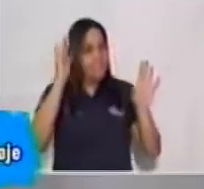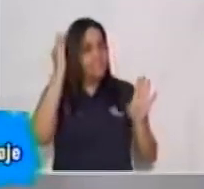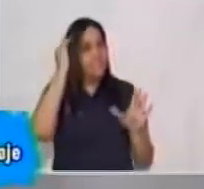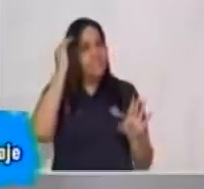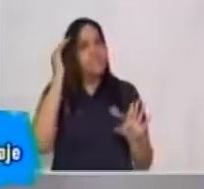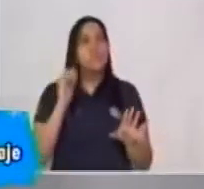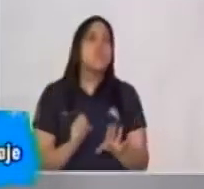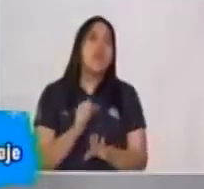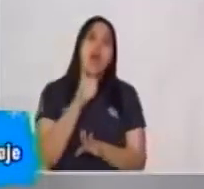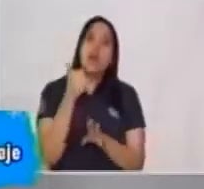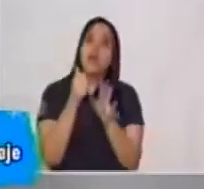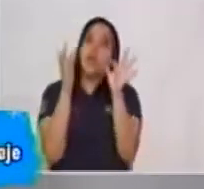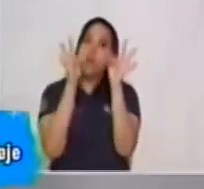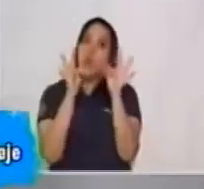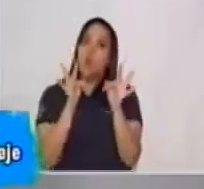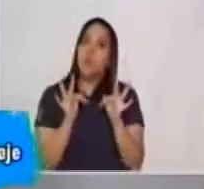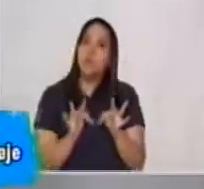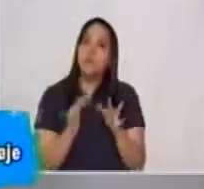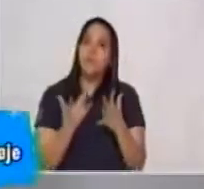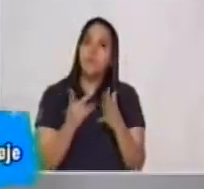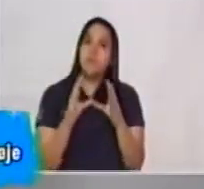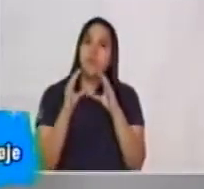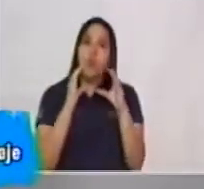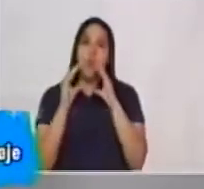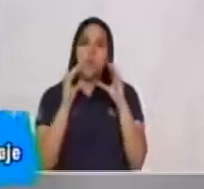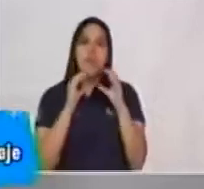¿qué otras formas de comunicación crees tú que hay?